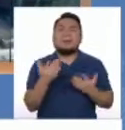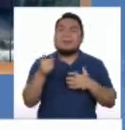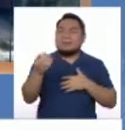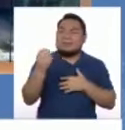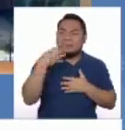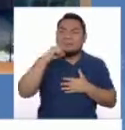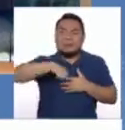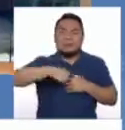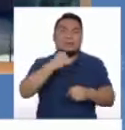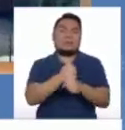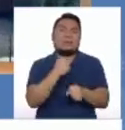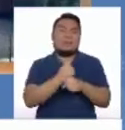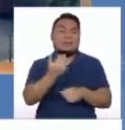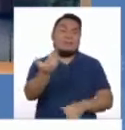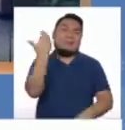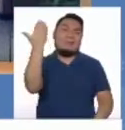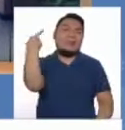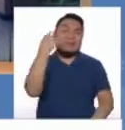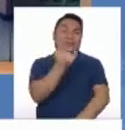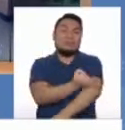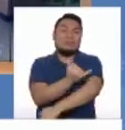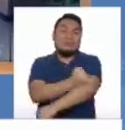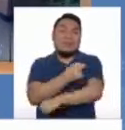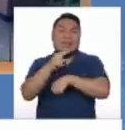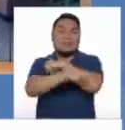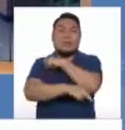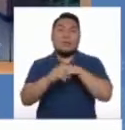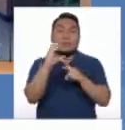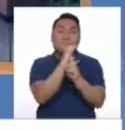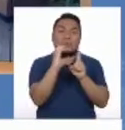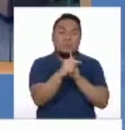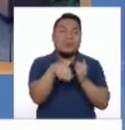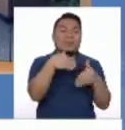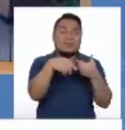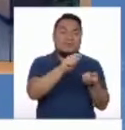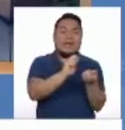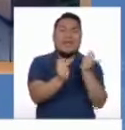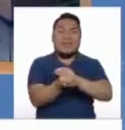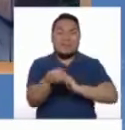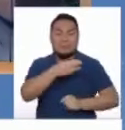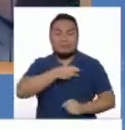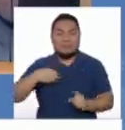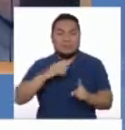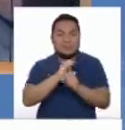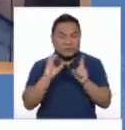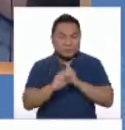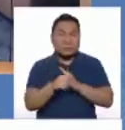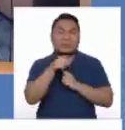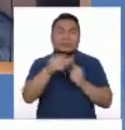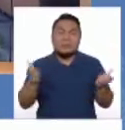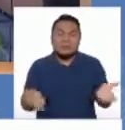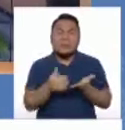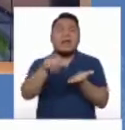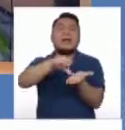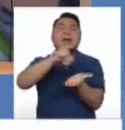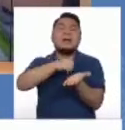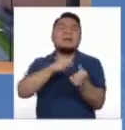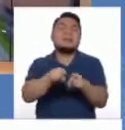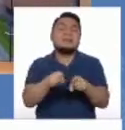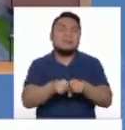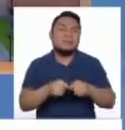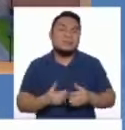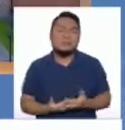trabajó en el Instituto Nacional de Cultura, como director del Museo de Artes y Tradiciones Populares de la Universidad Católica,